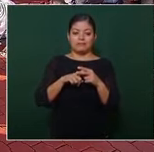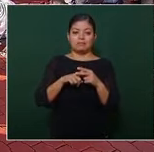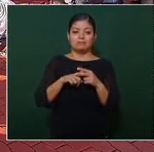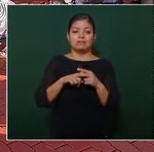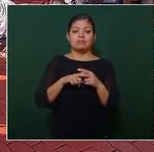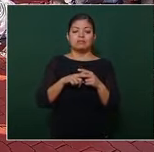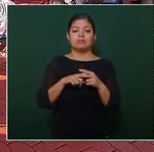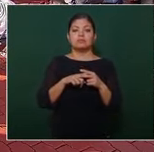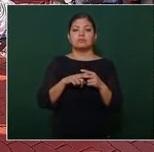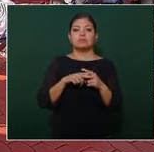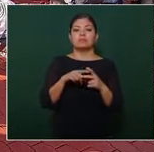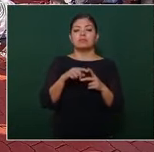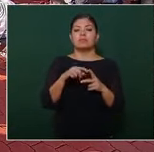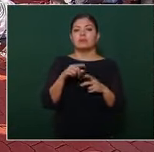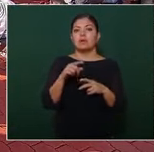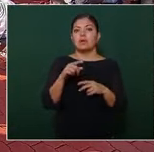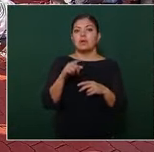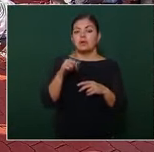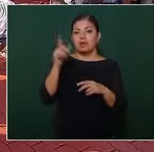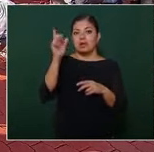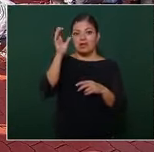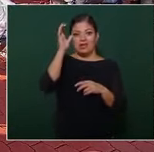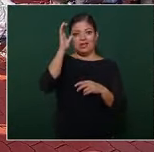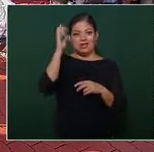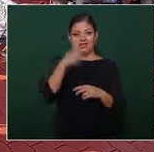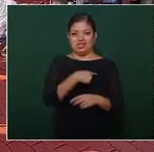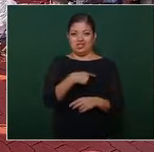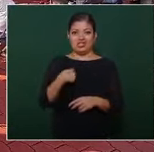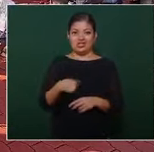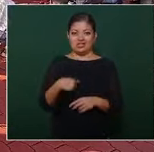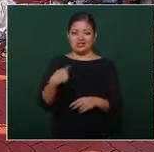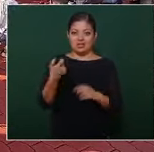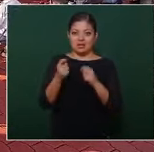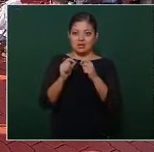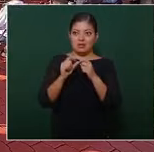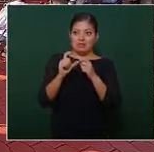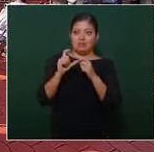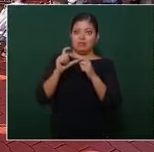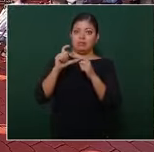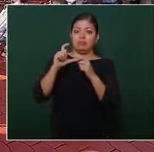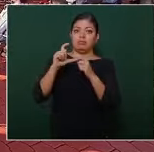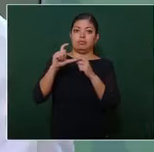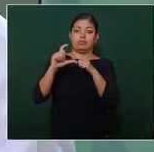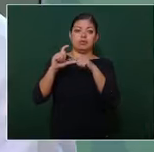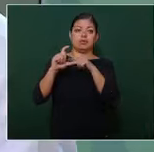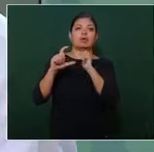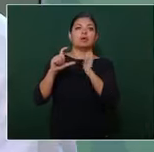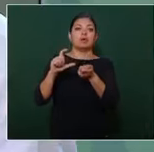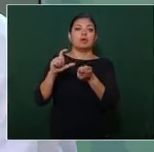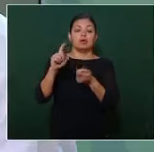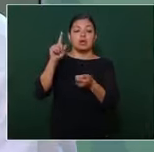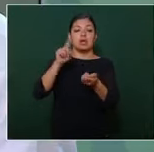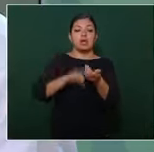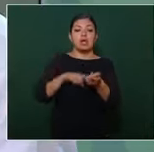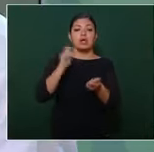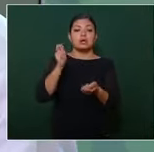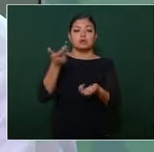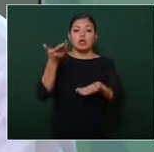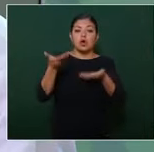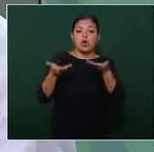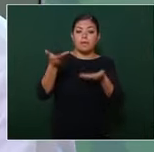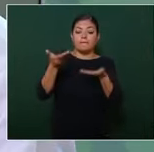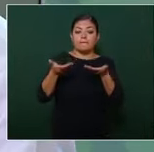mucho crecimiento económico se manejaba de que su ventaja comparativa